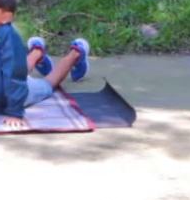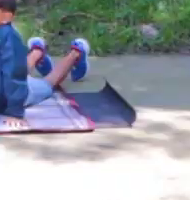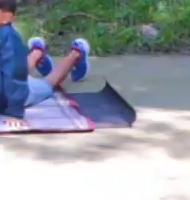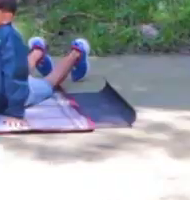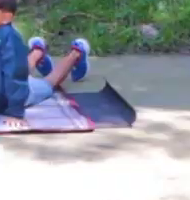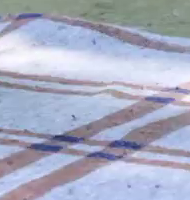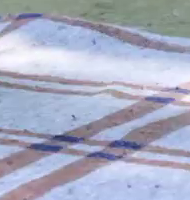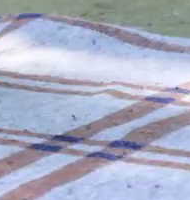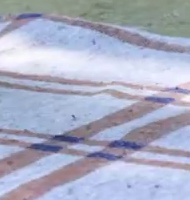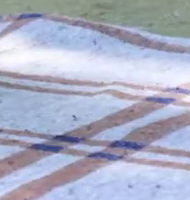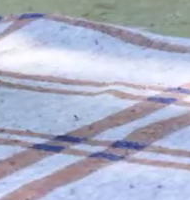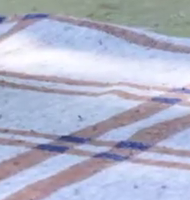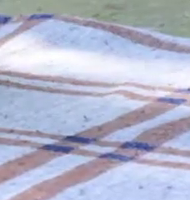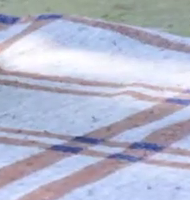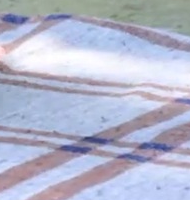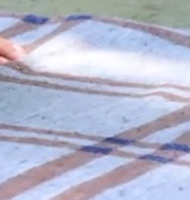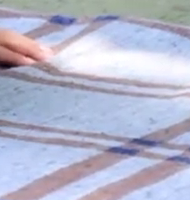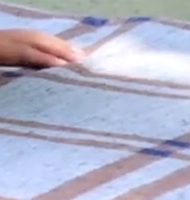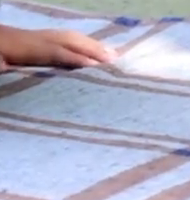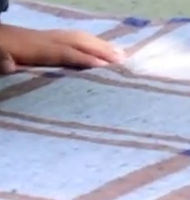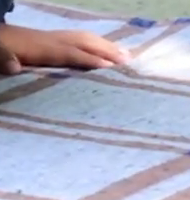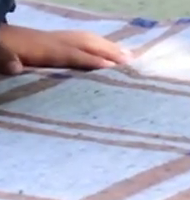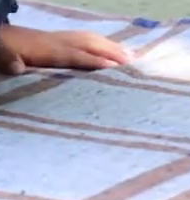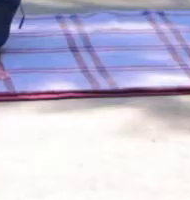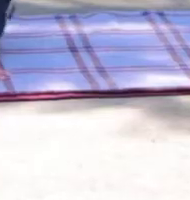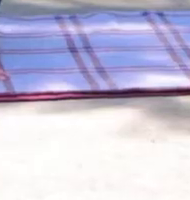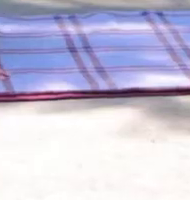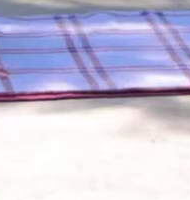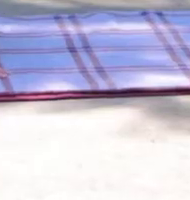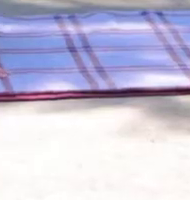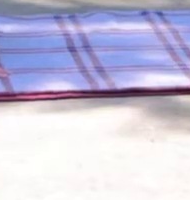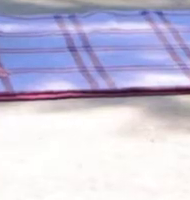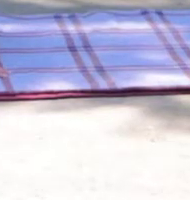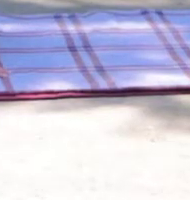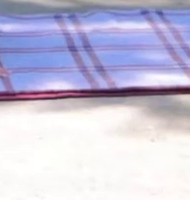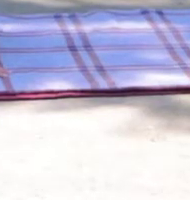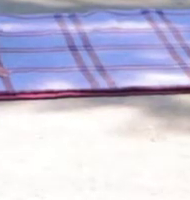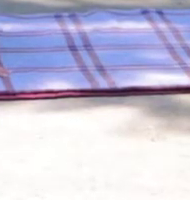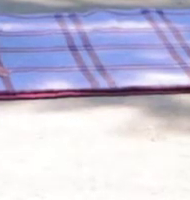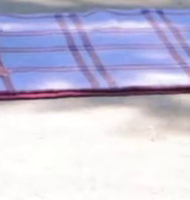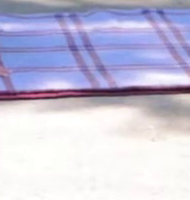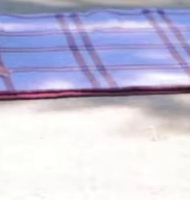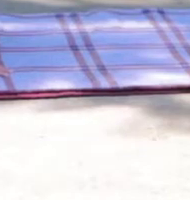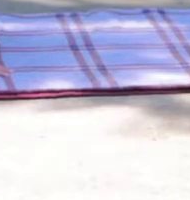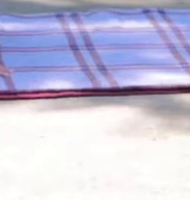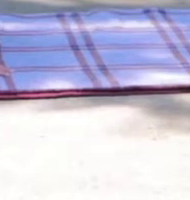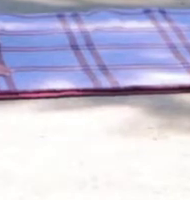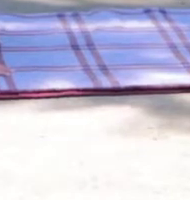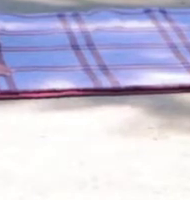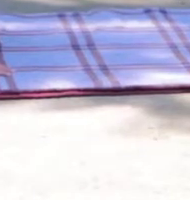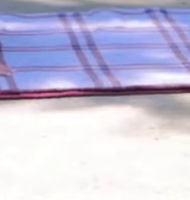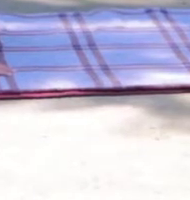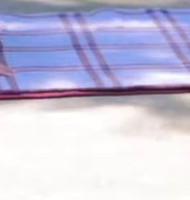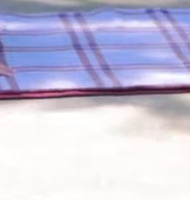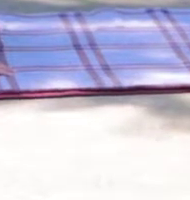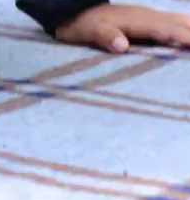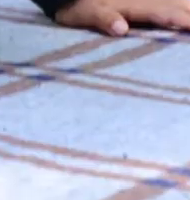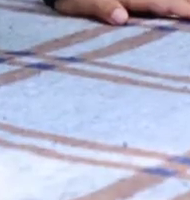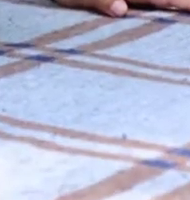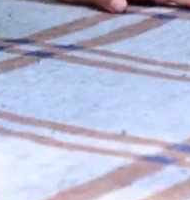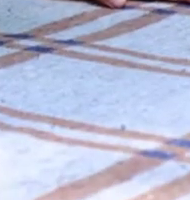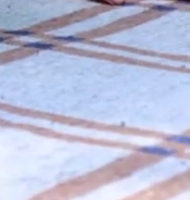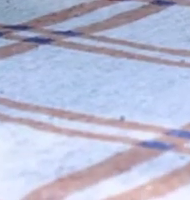Relajado. Mantenemos extendidos los brazos. Ahí sostenido. 10 segundos. Respira.